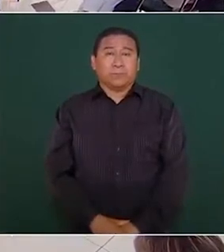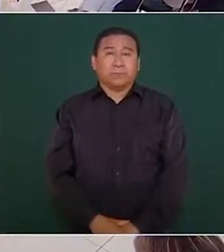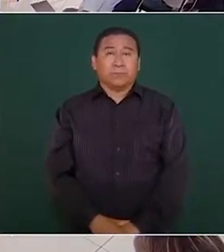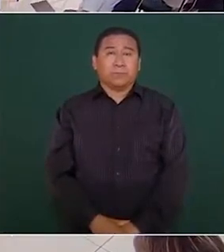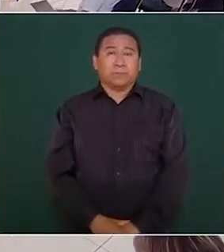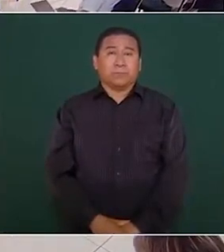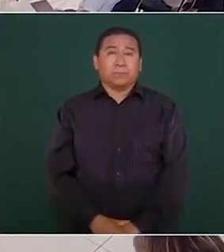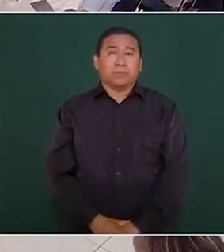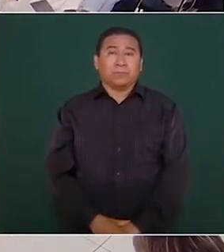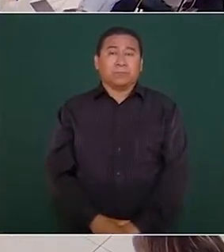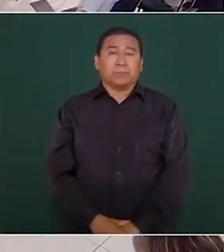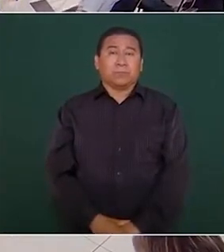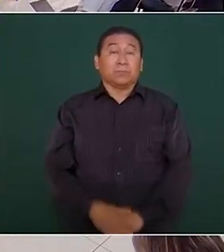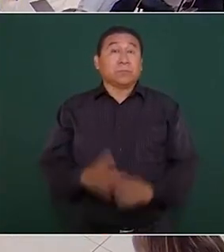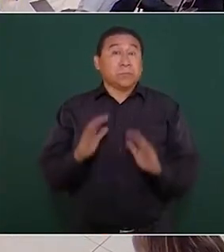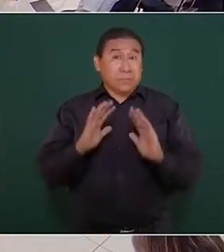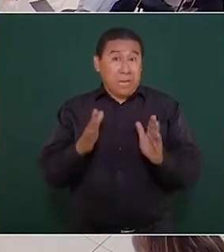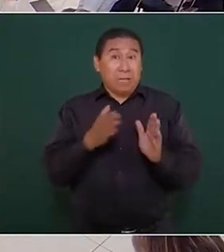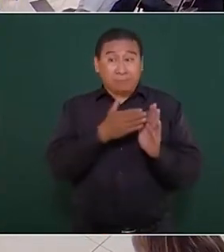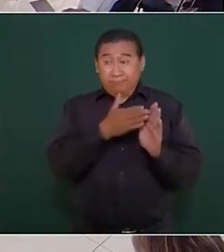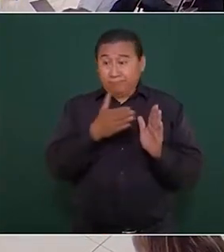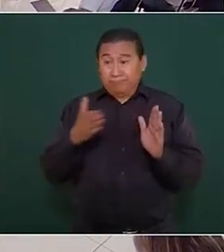Ya este tramo